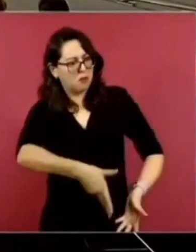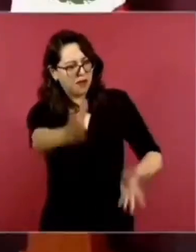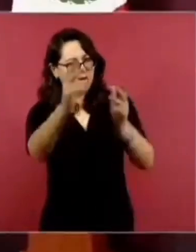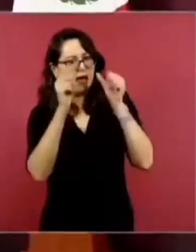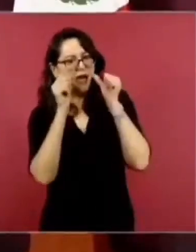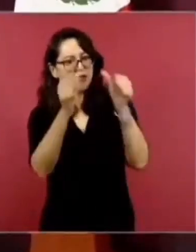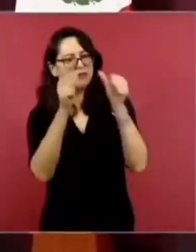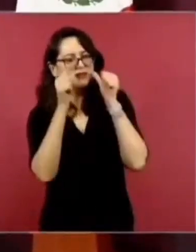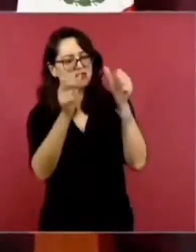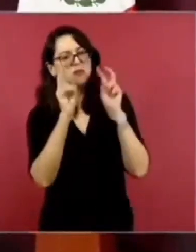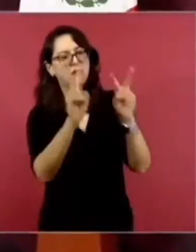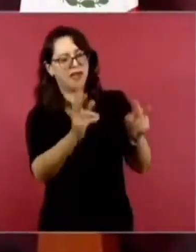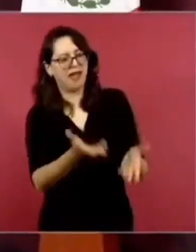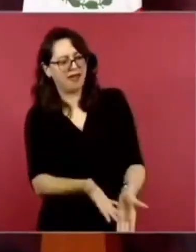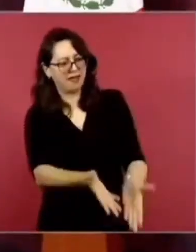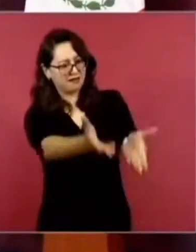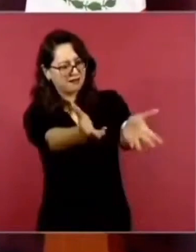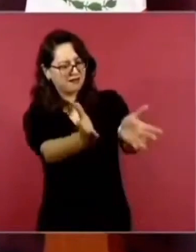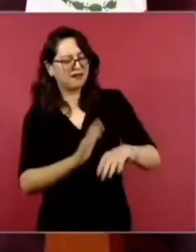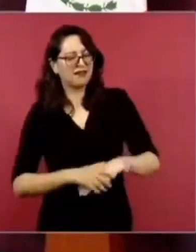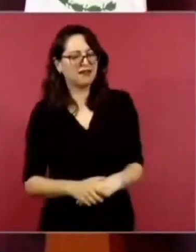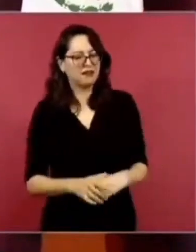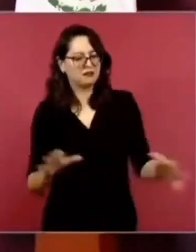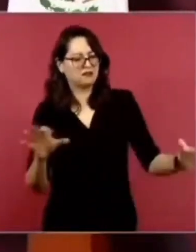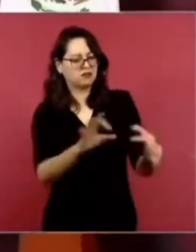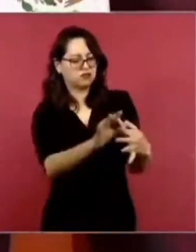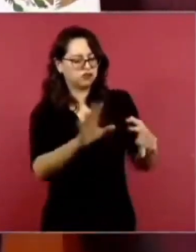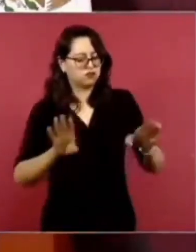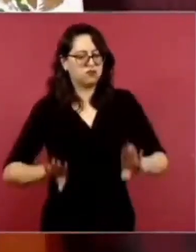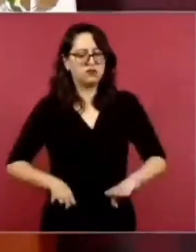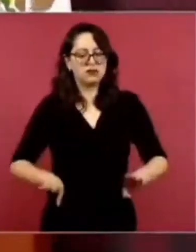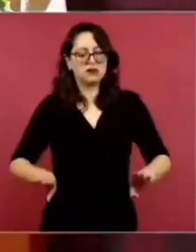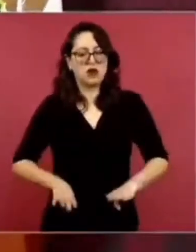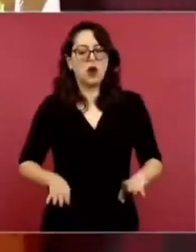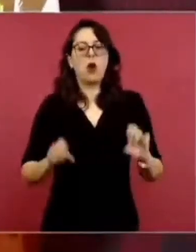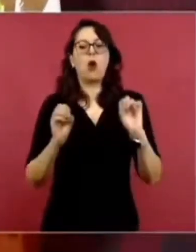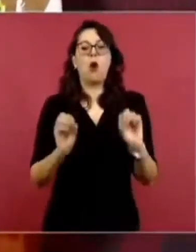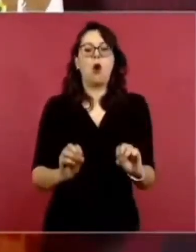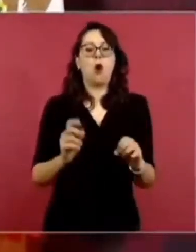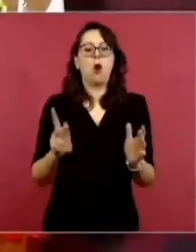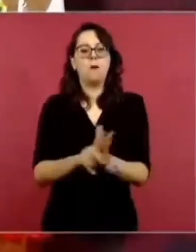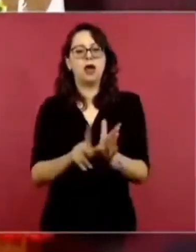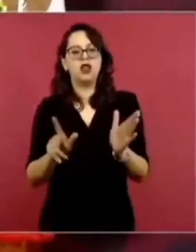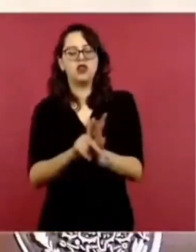Eso está más o que lean el Reforma